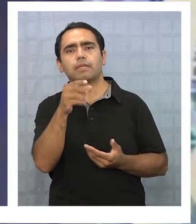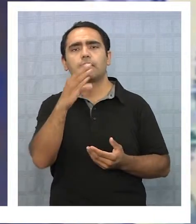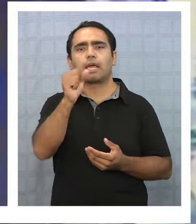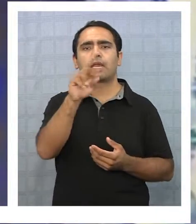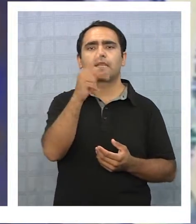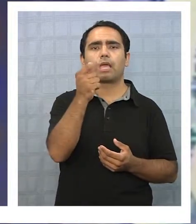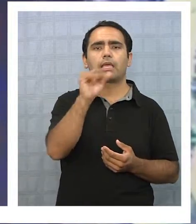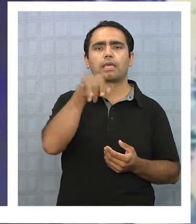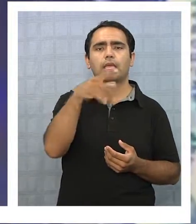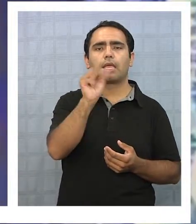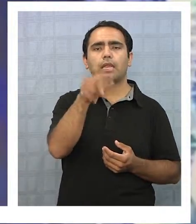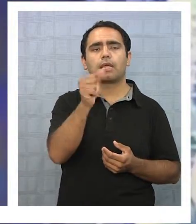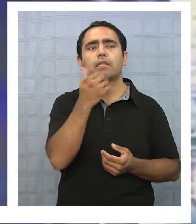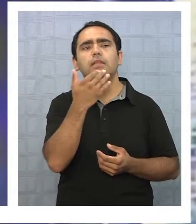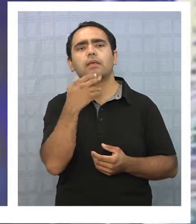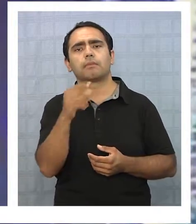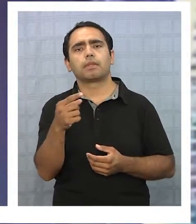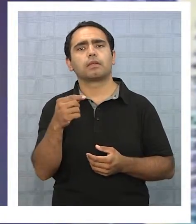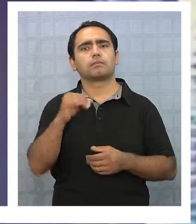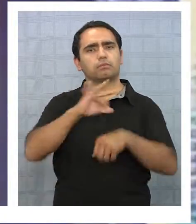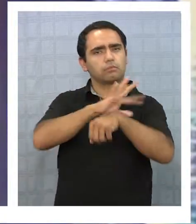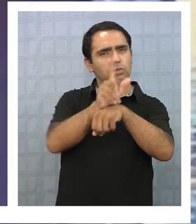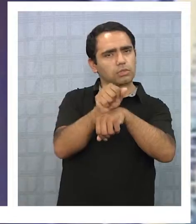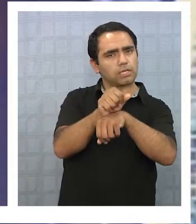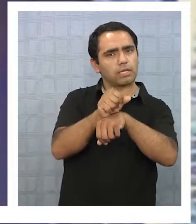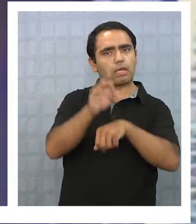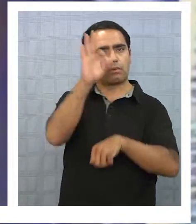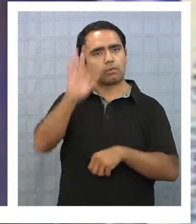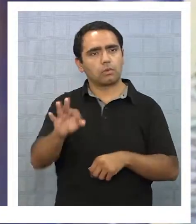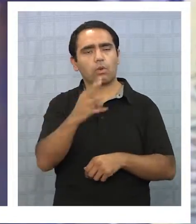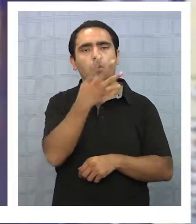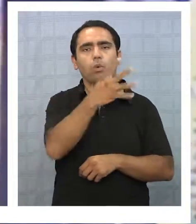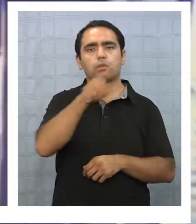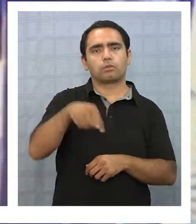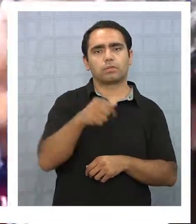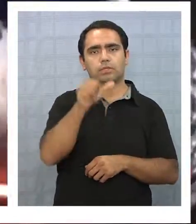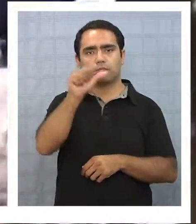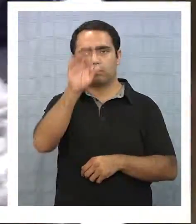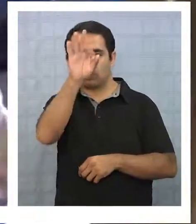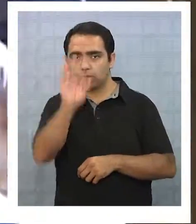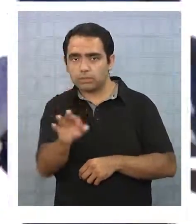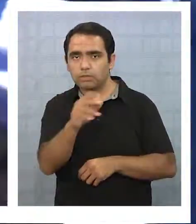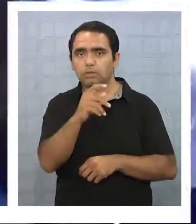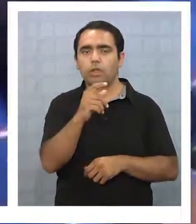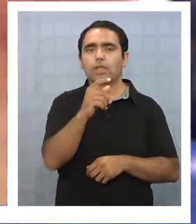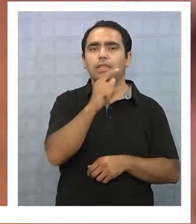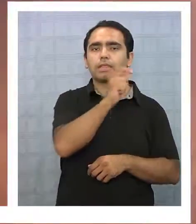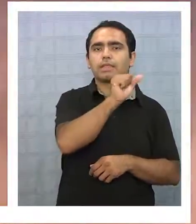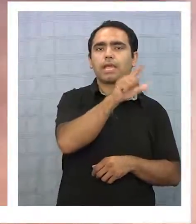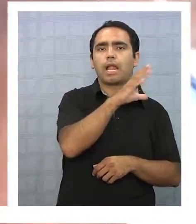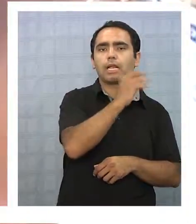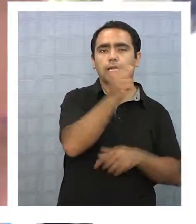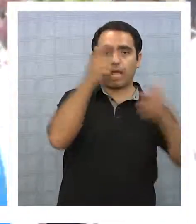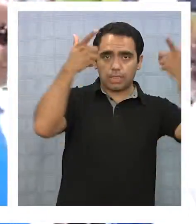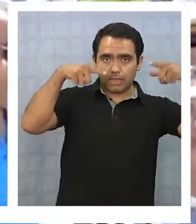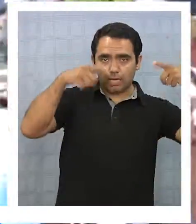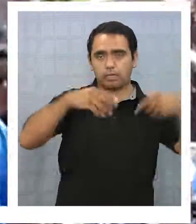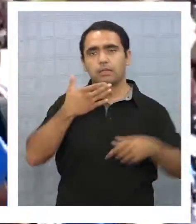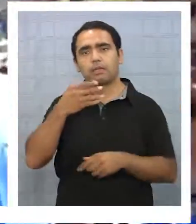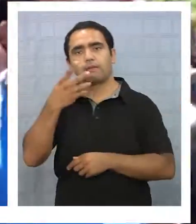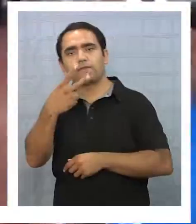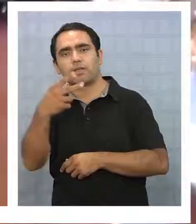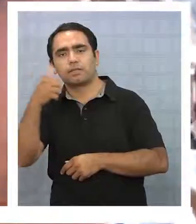registran incrementos de la actividad electoral, con porcentajes entre 4,6% en Talca y 27